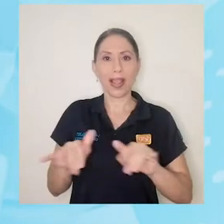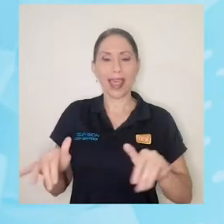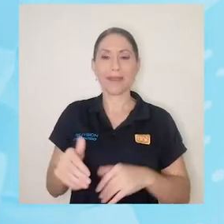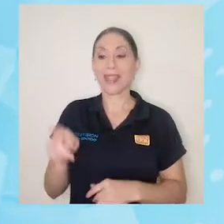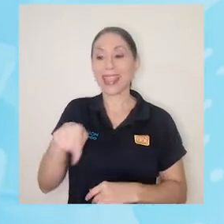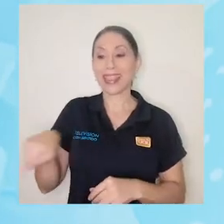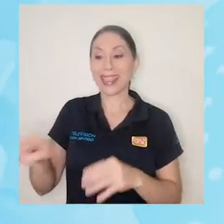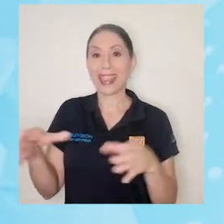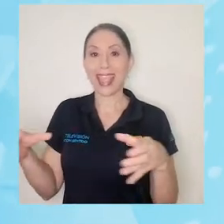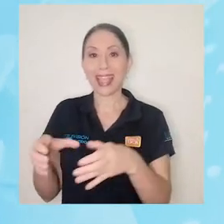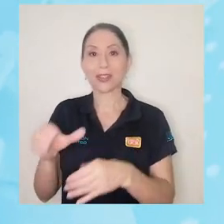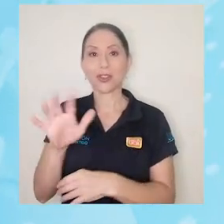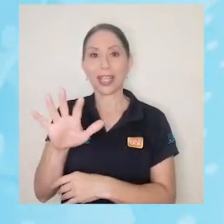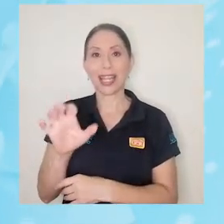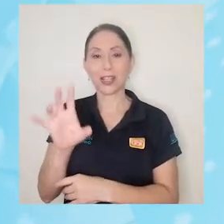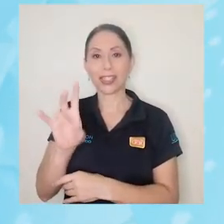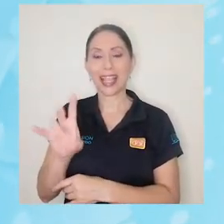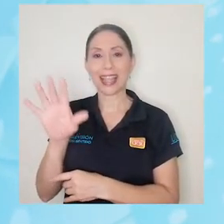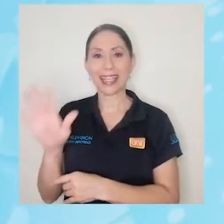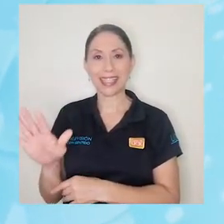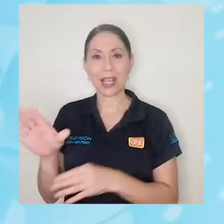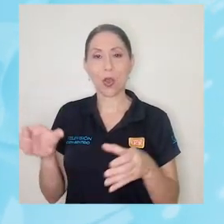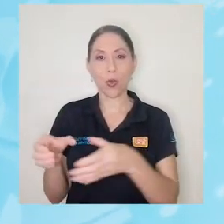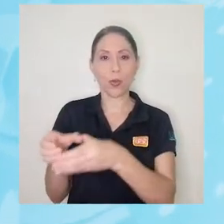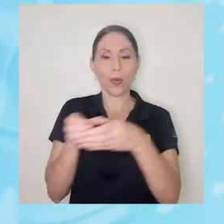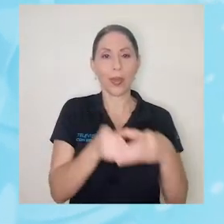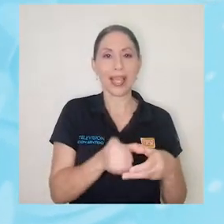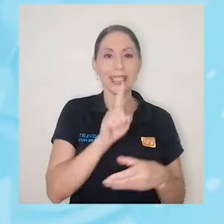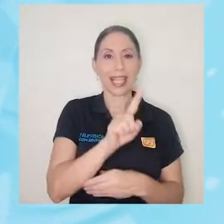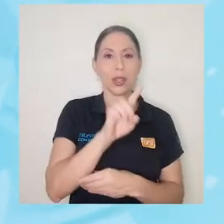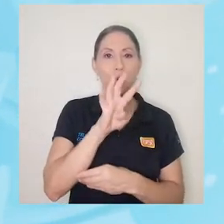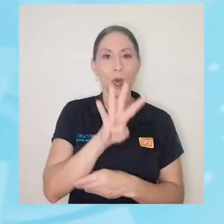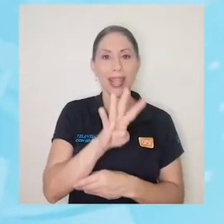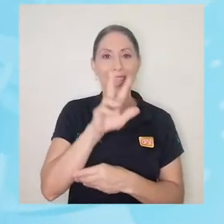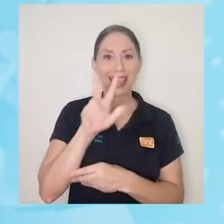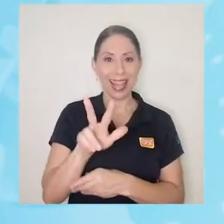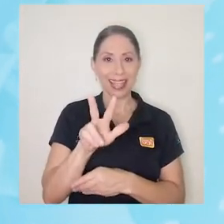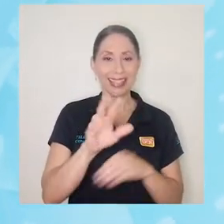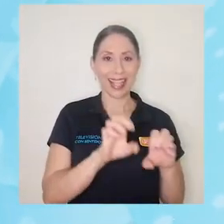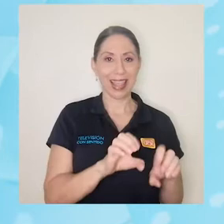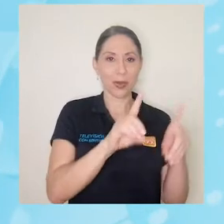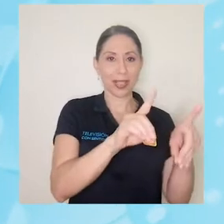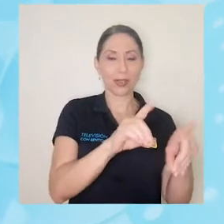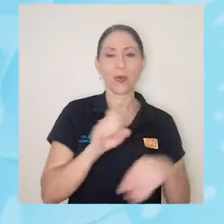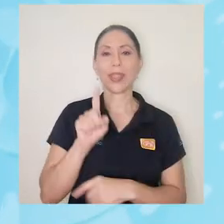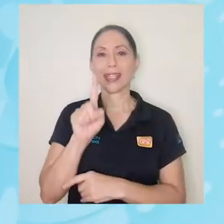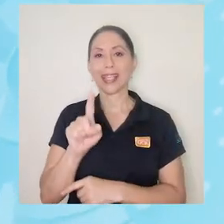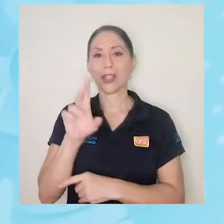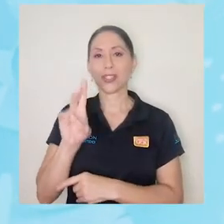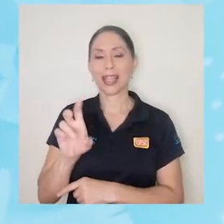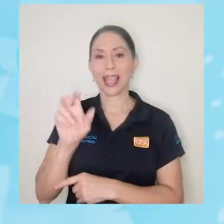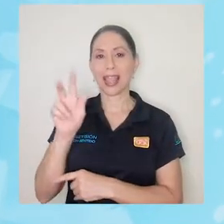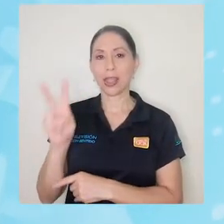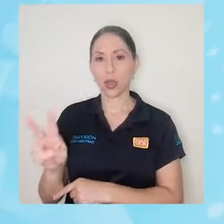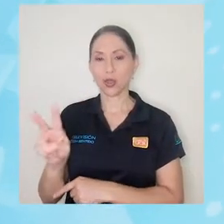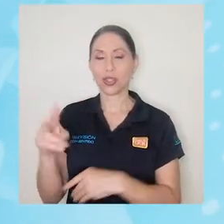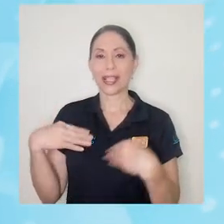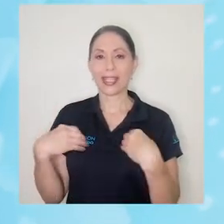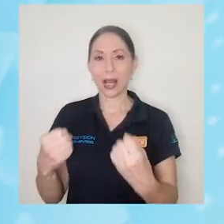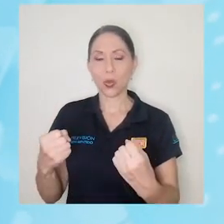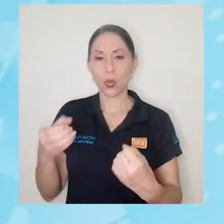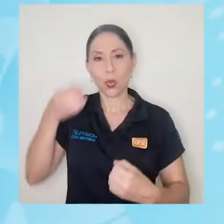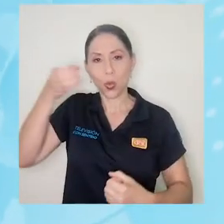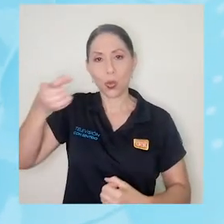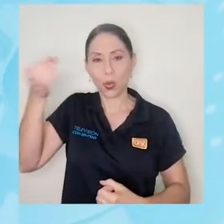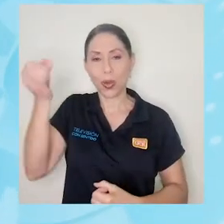555, 143 proyectos pertenecen al área de educación, 172 al área de